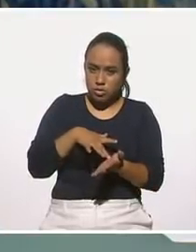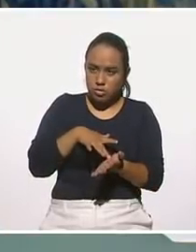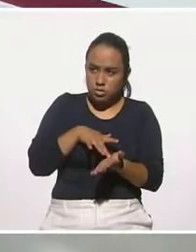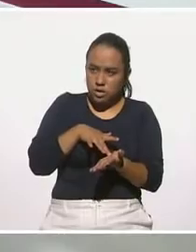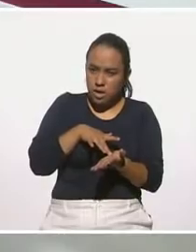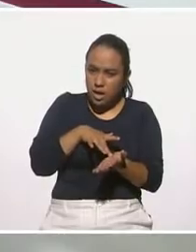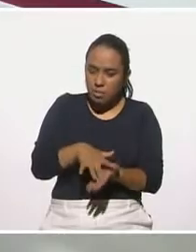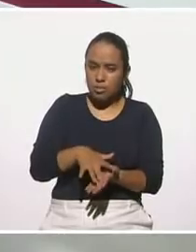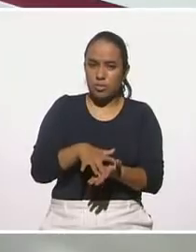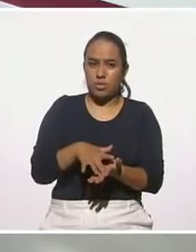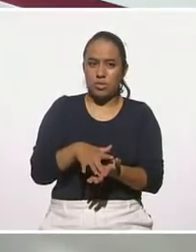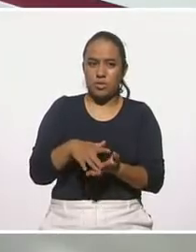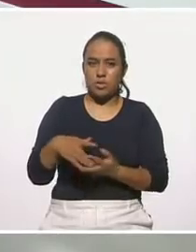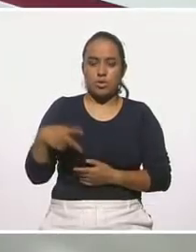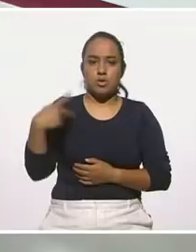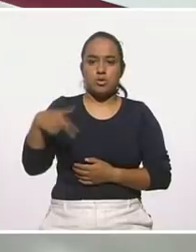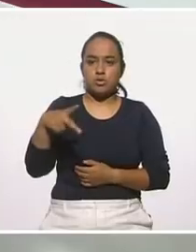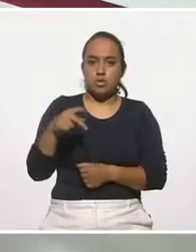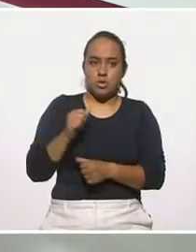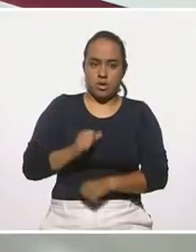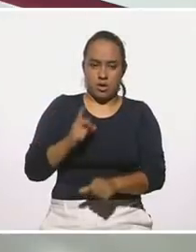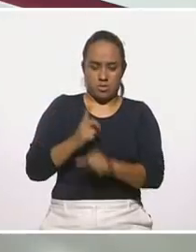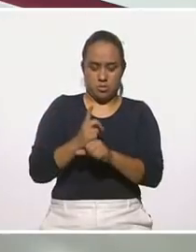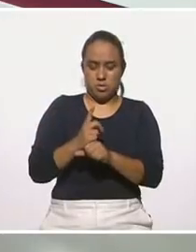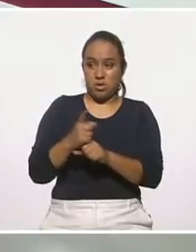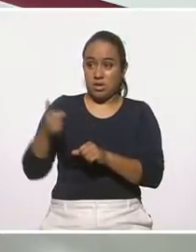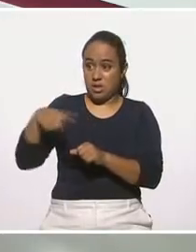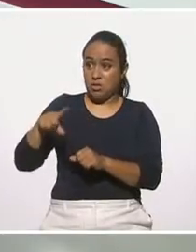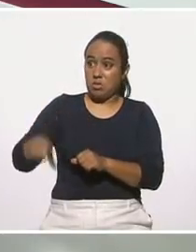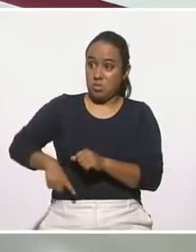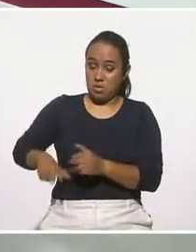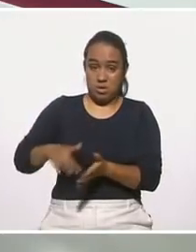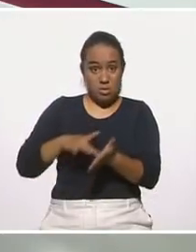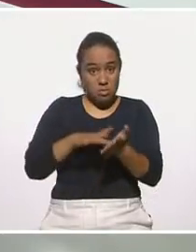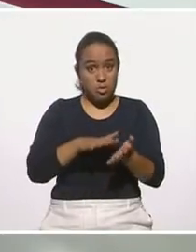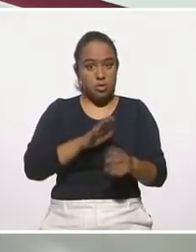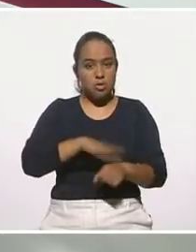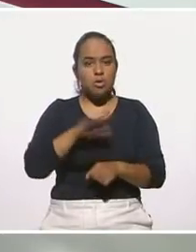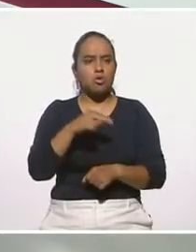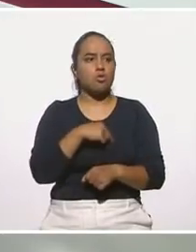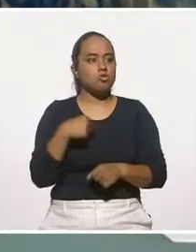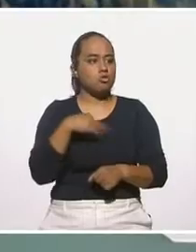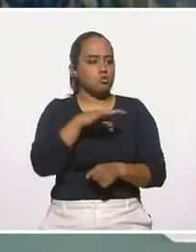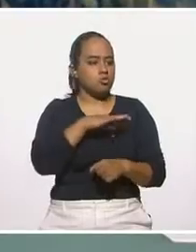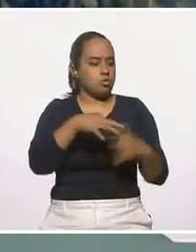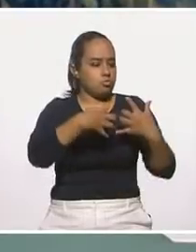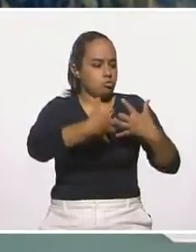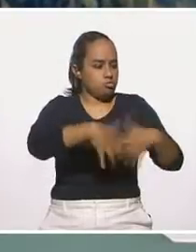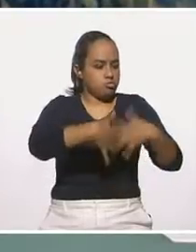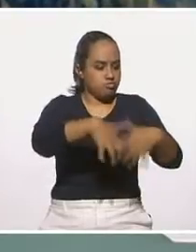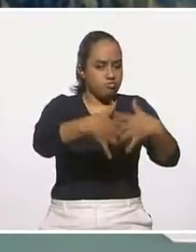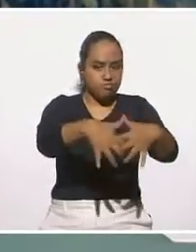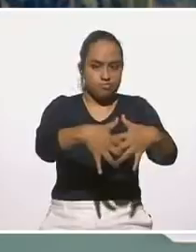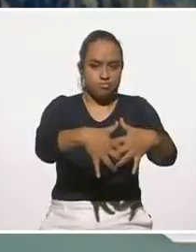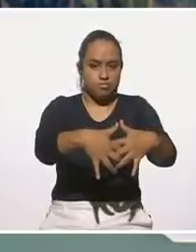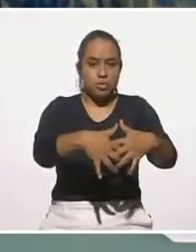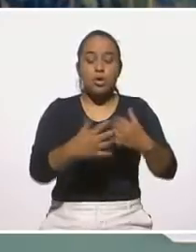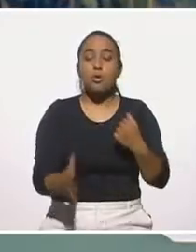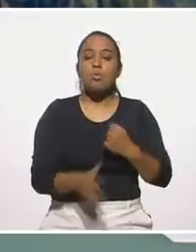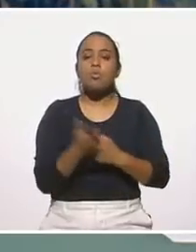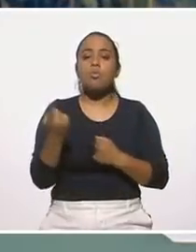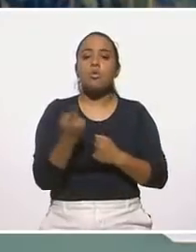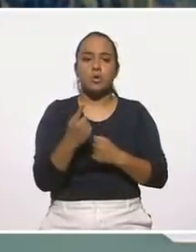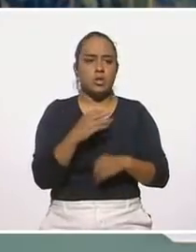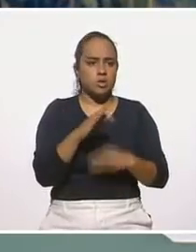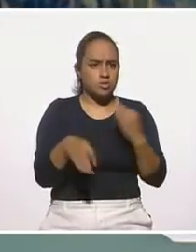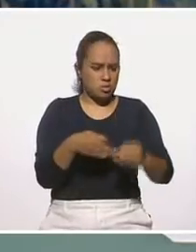parte de las autoridades correspondientes, pues tendríamos maquinaria, ¿verdad? Y todo, porque todo se